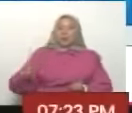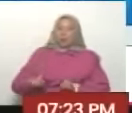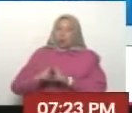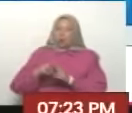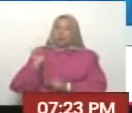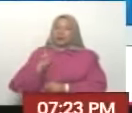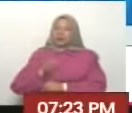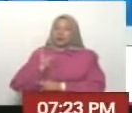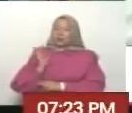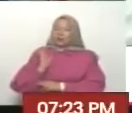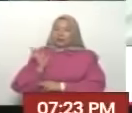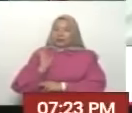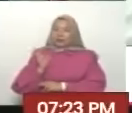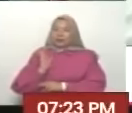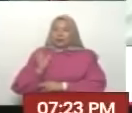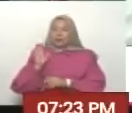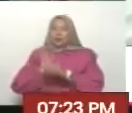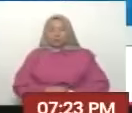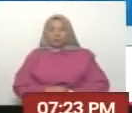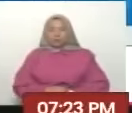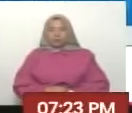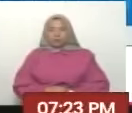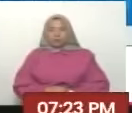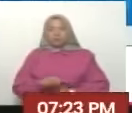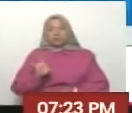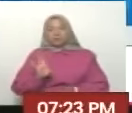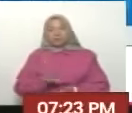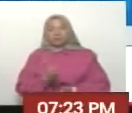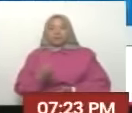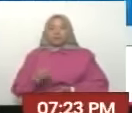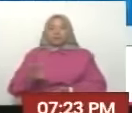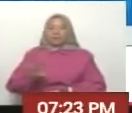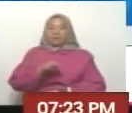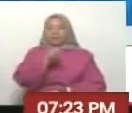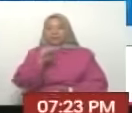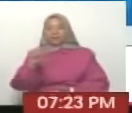ustedes Ponla en el aire, pues Ay,